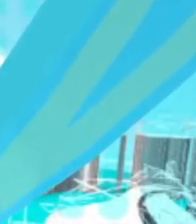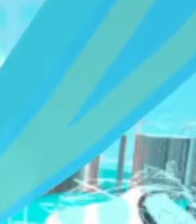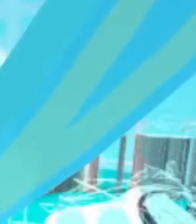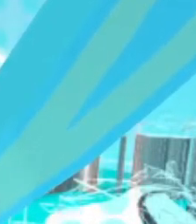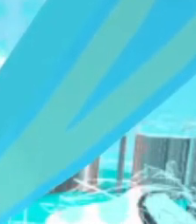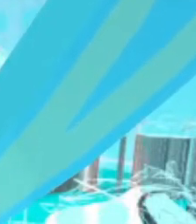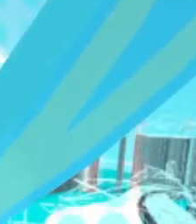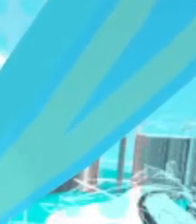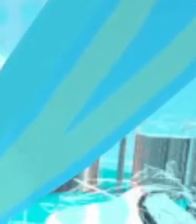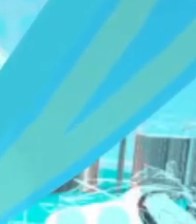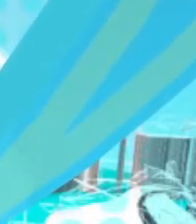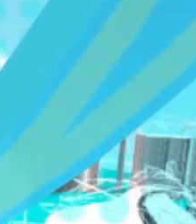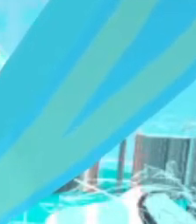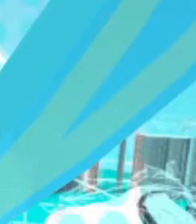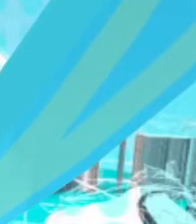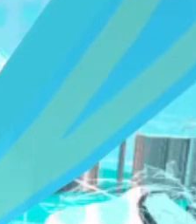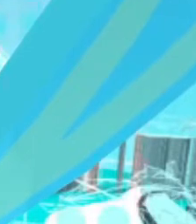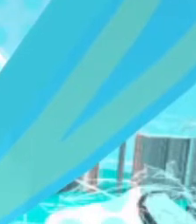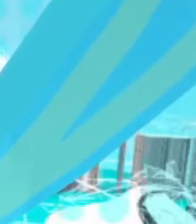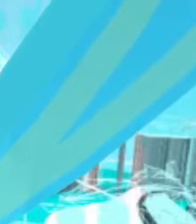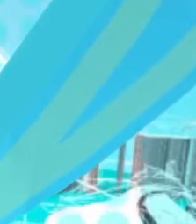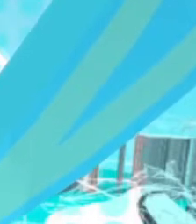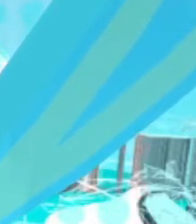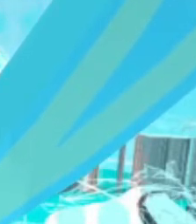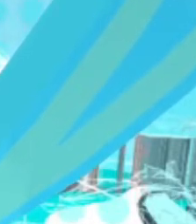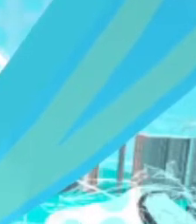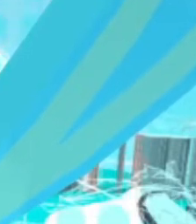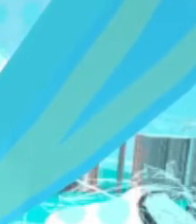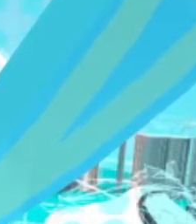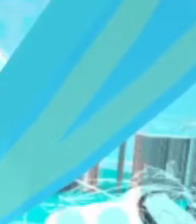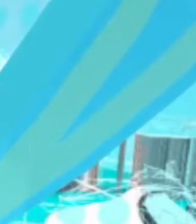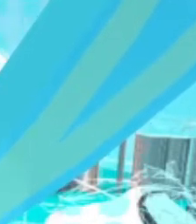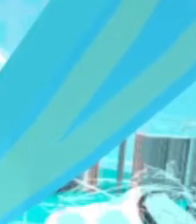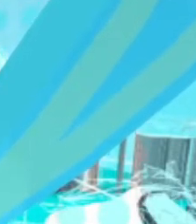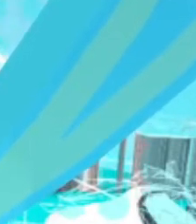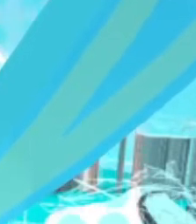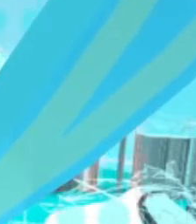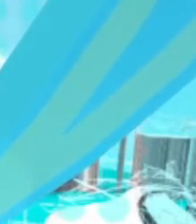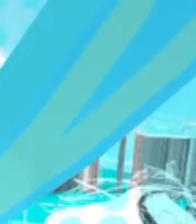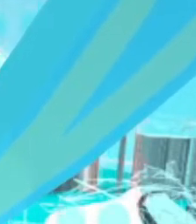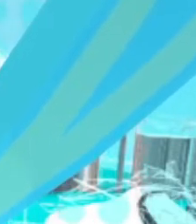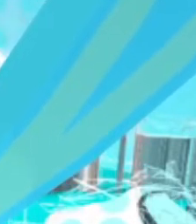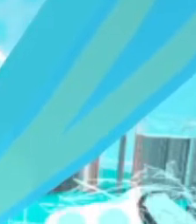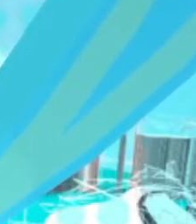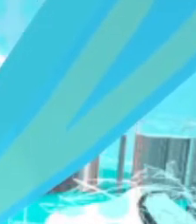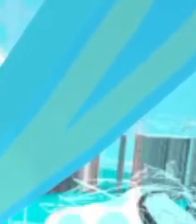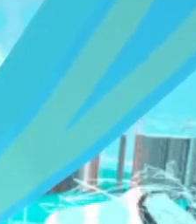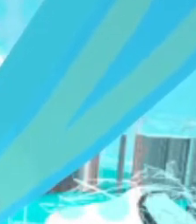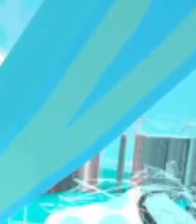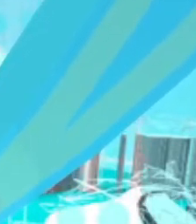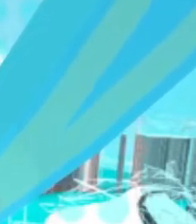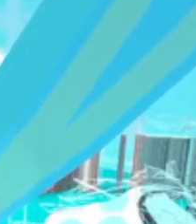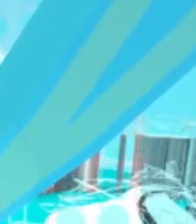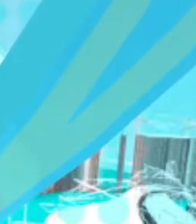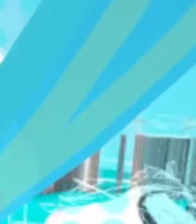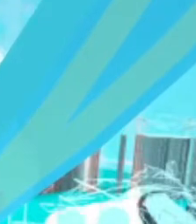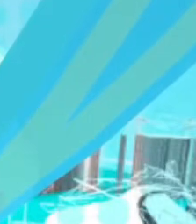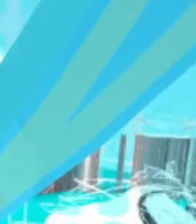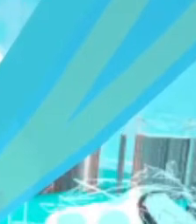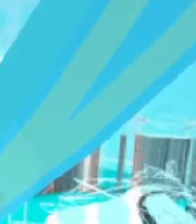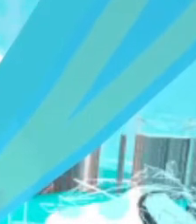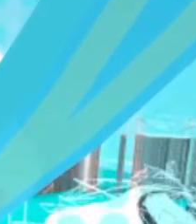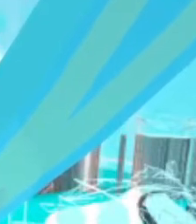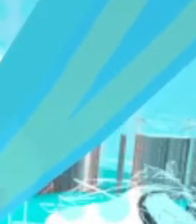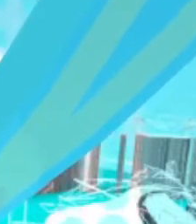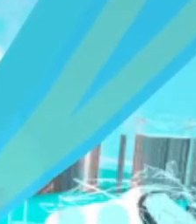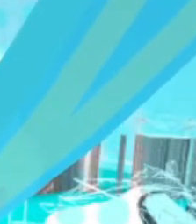64 centavos. El precio del dólar en la venta, 624 colones con 39